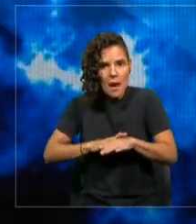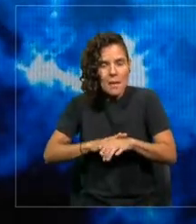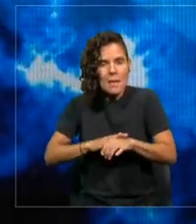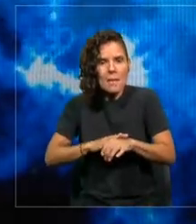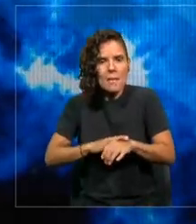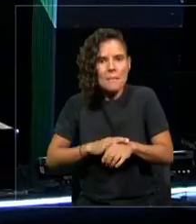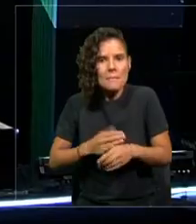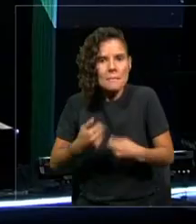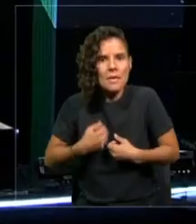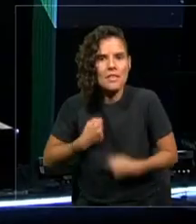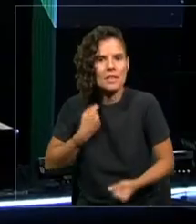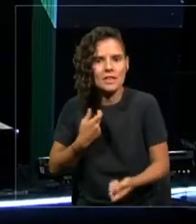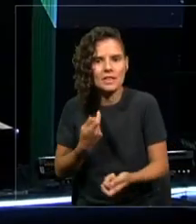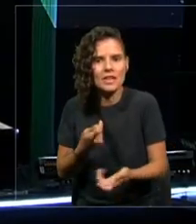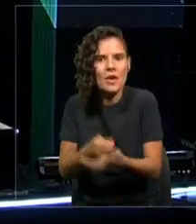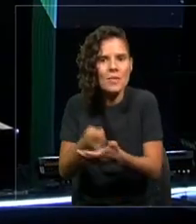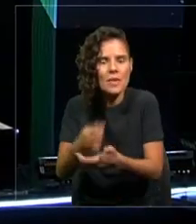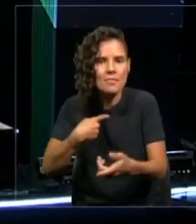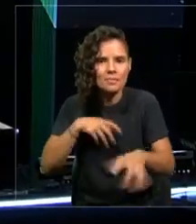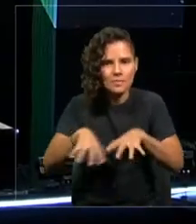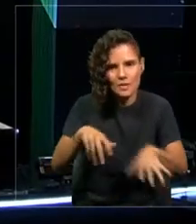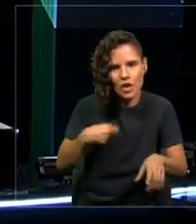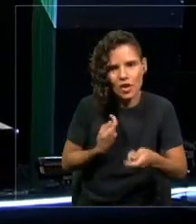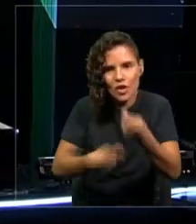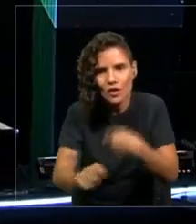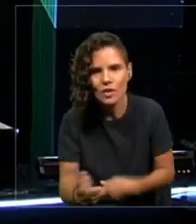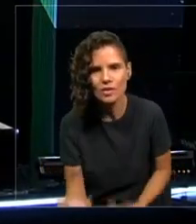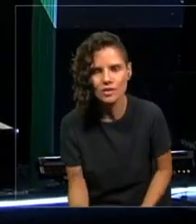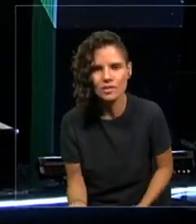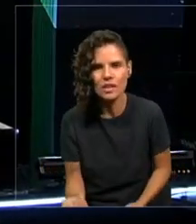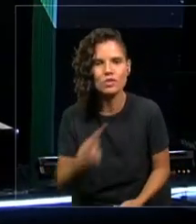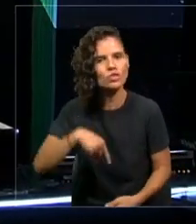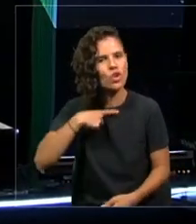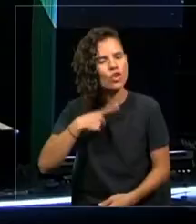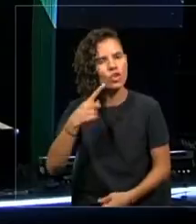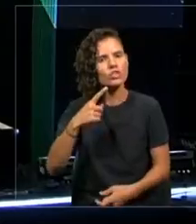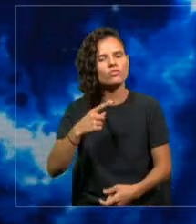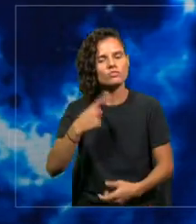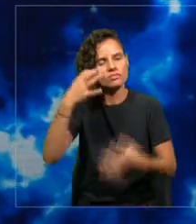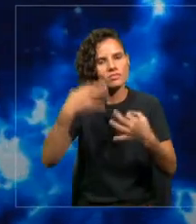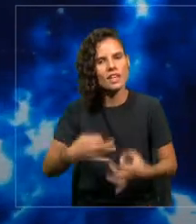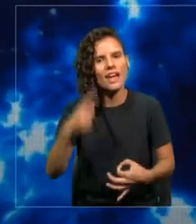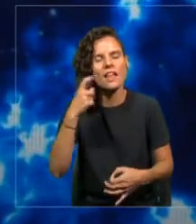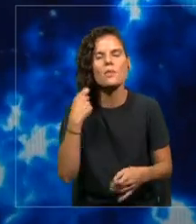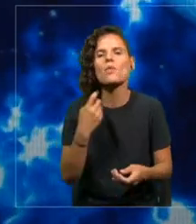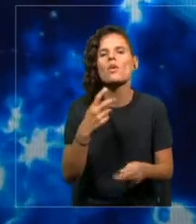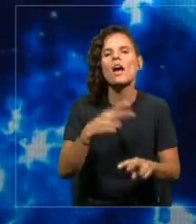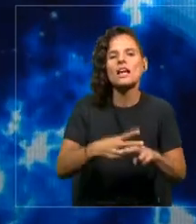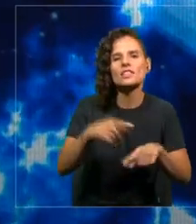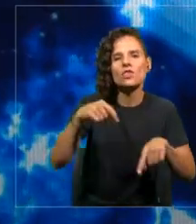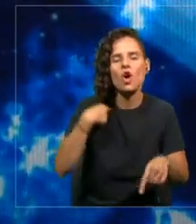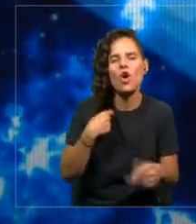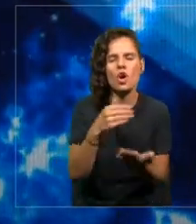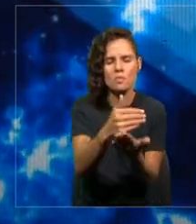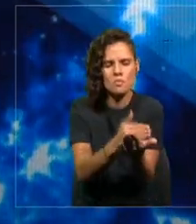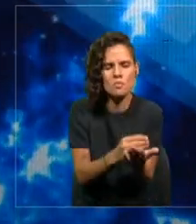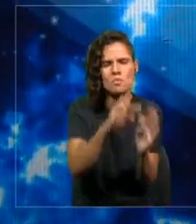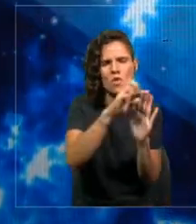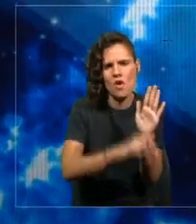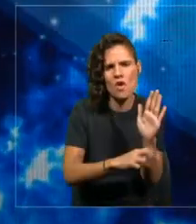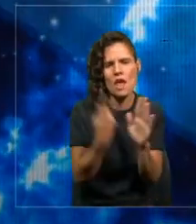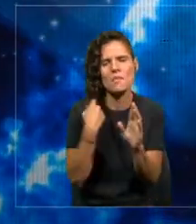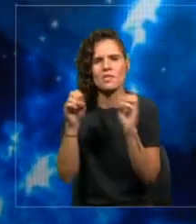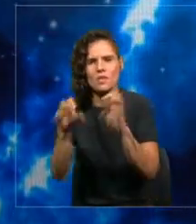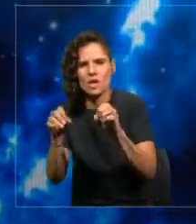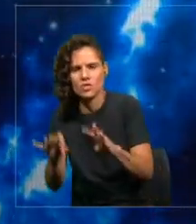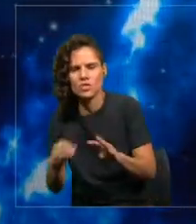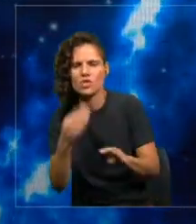productos. Y en IBM creemos fervientemente eso y estamos haciendo programas en educación, en habilidades, para estar